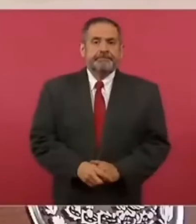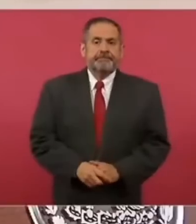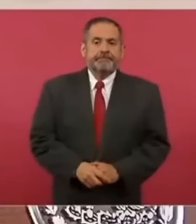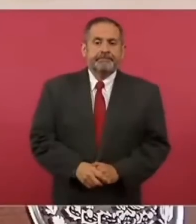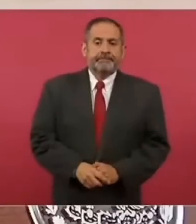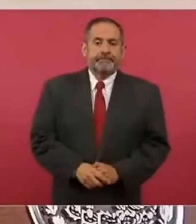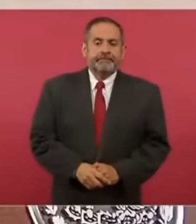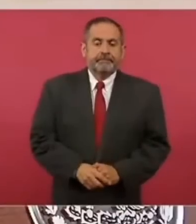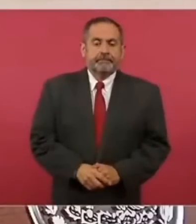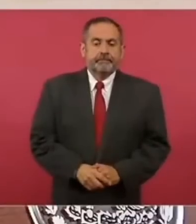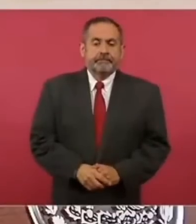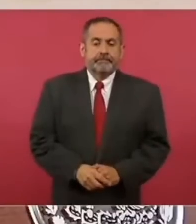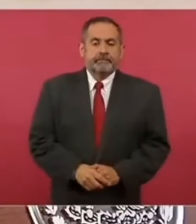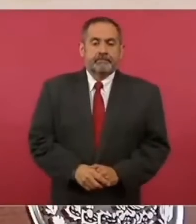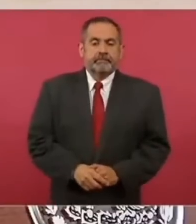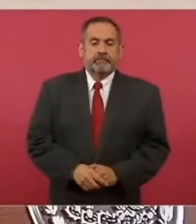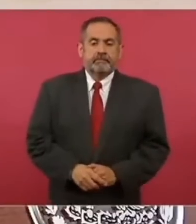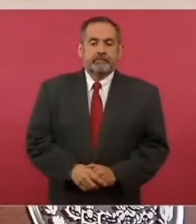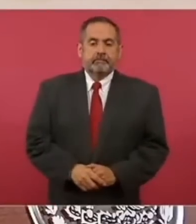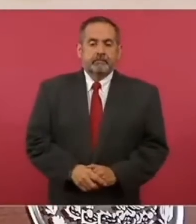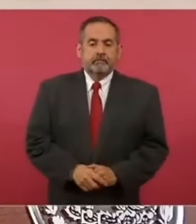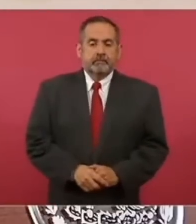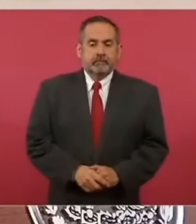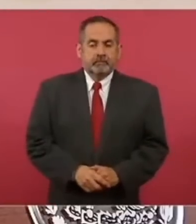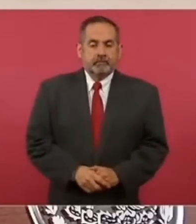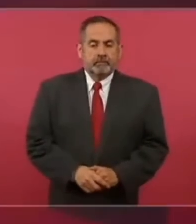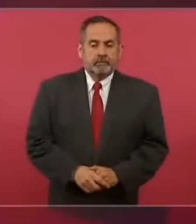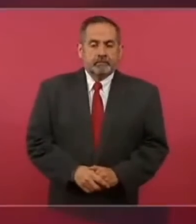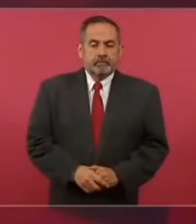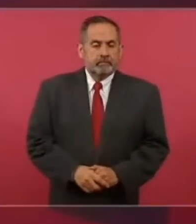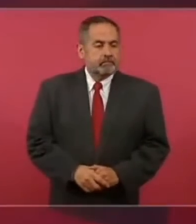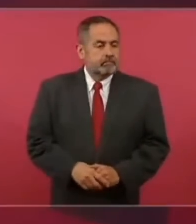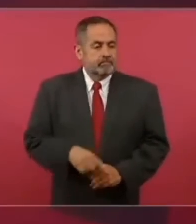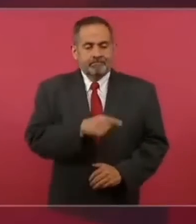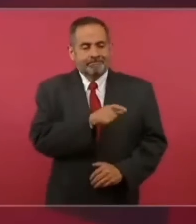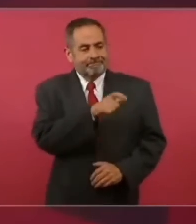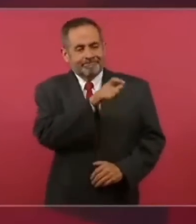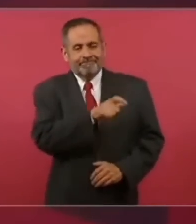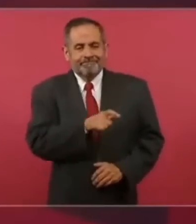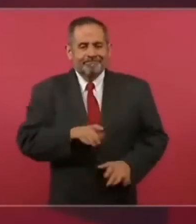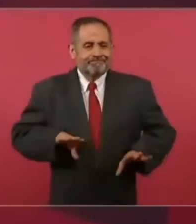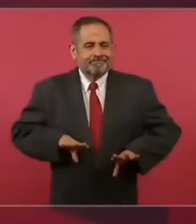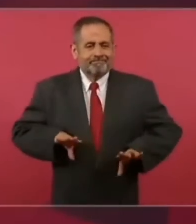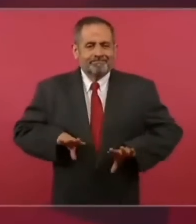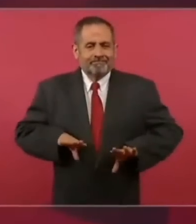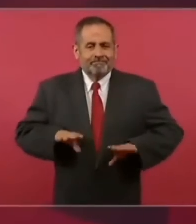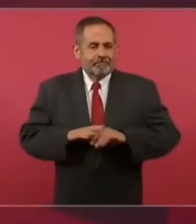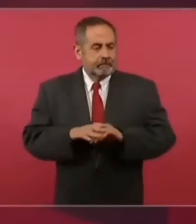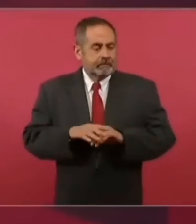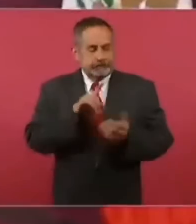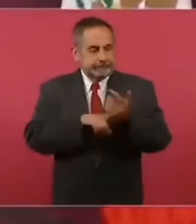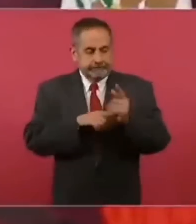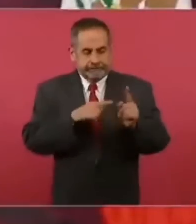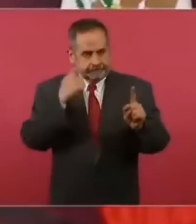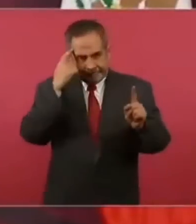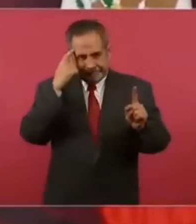pues con actitudes calenturas